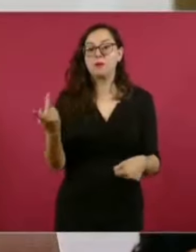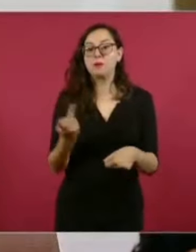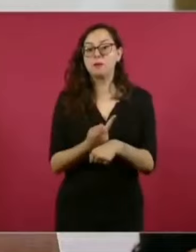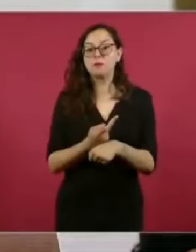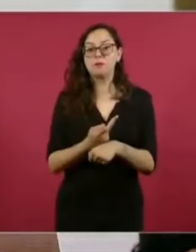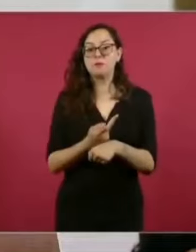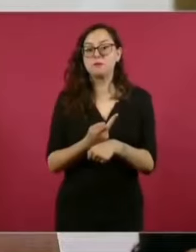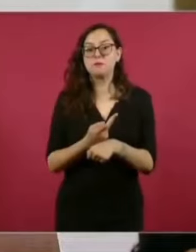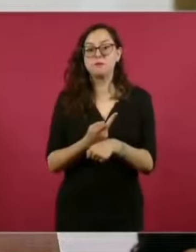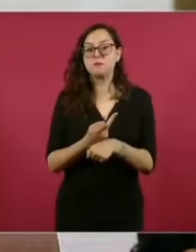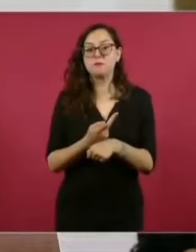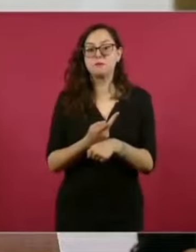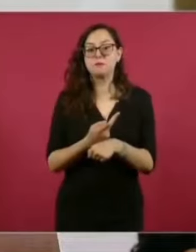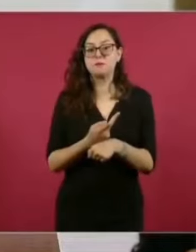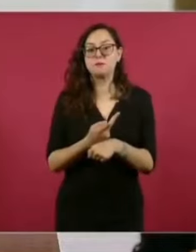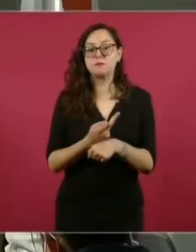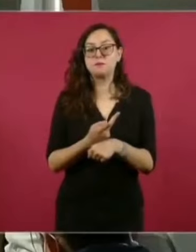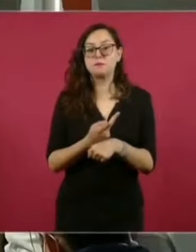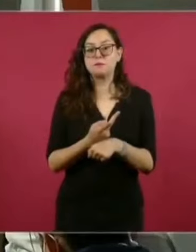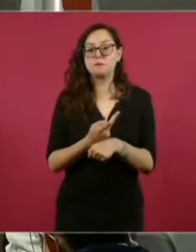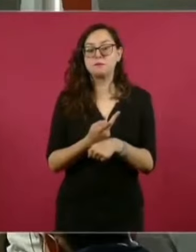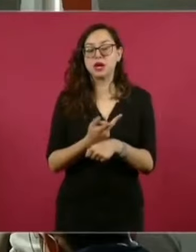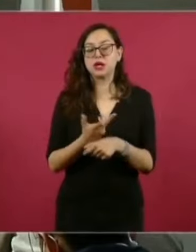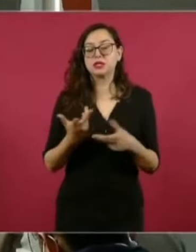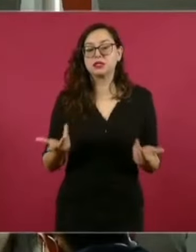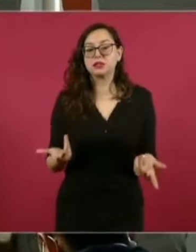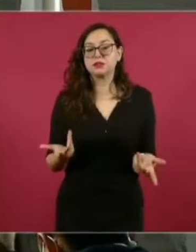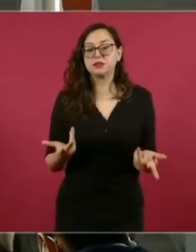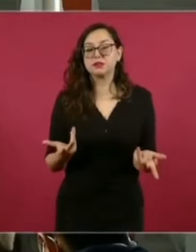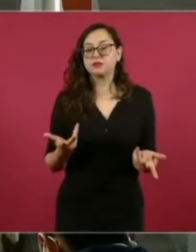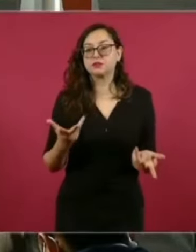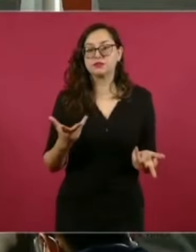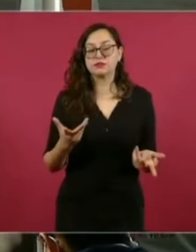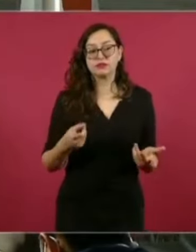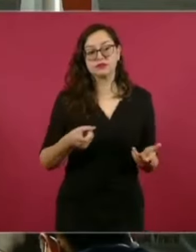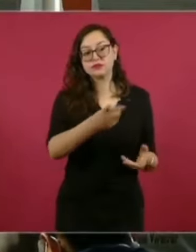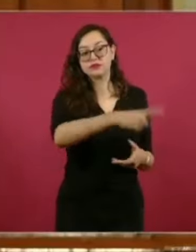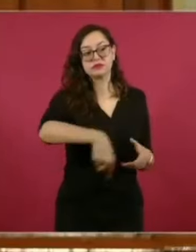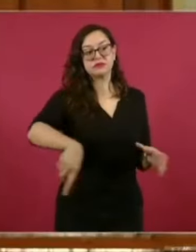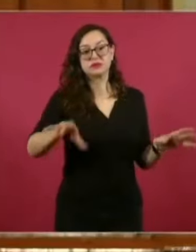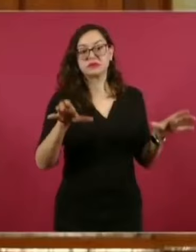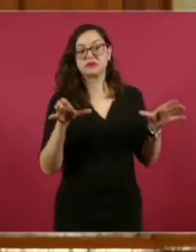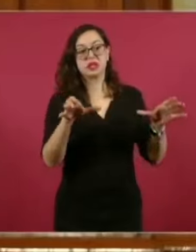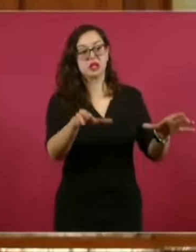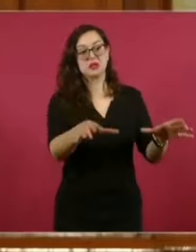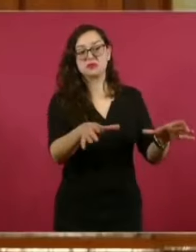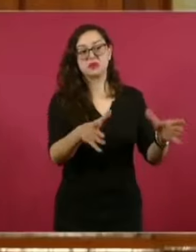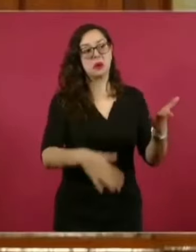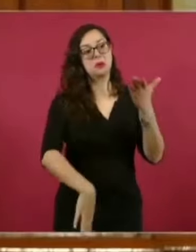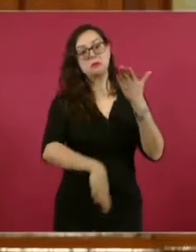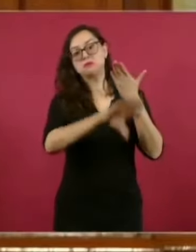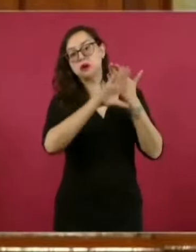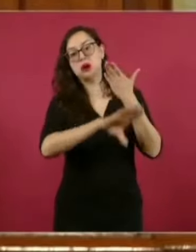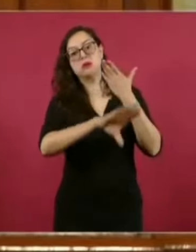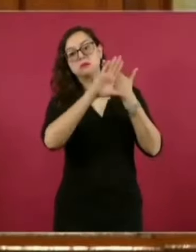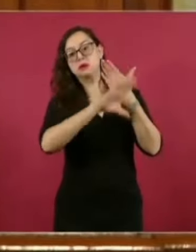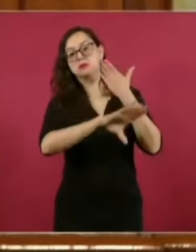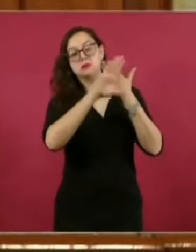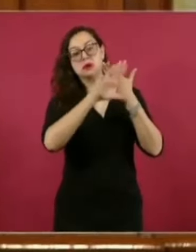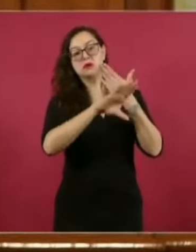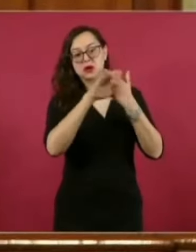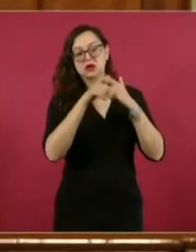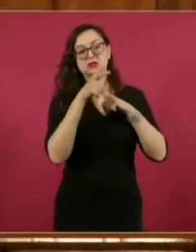siguen cuestionando, nosotros tenemos derecho a la réplica, también